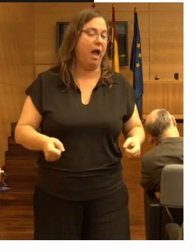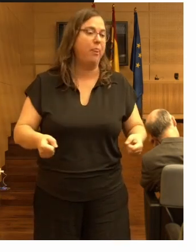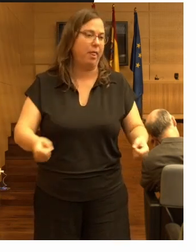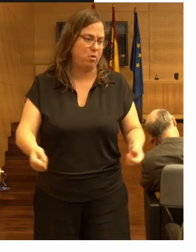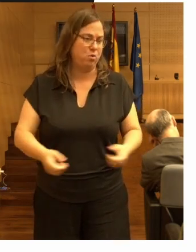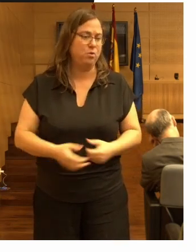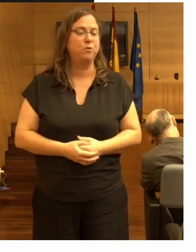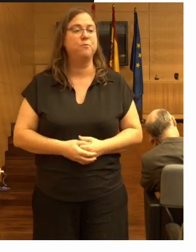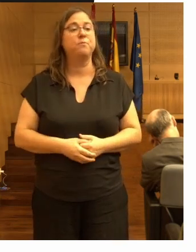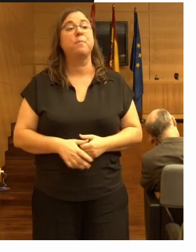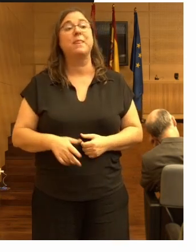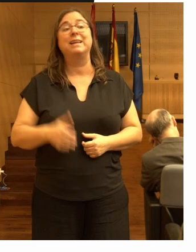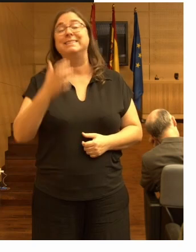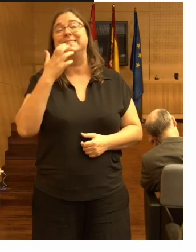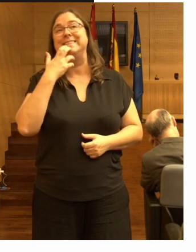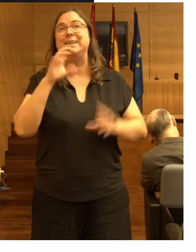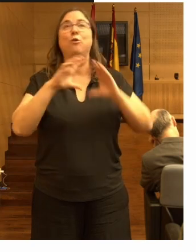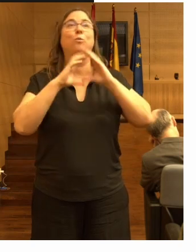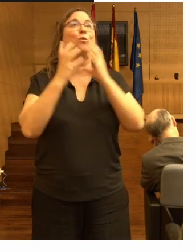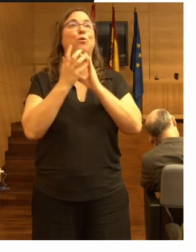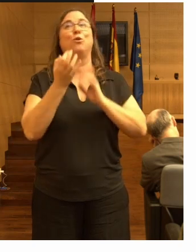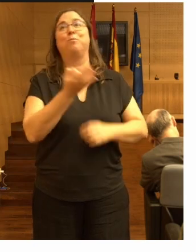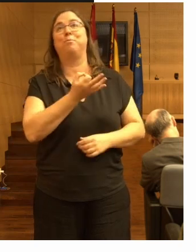en un mundo perfecto